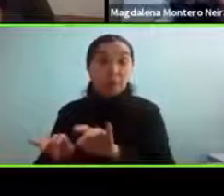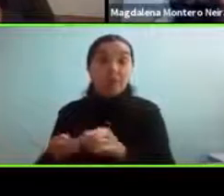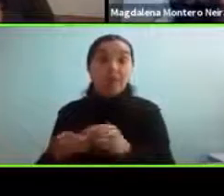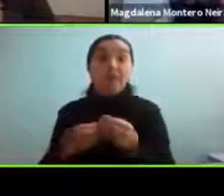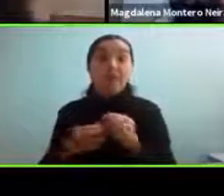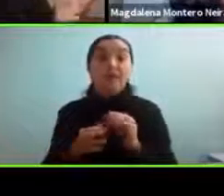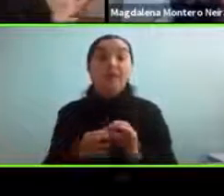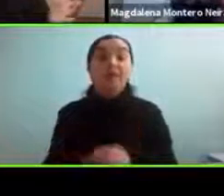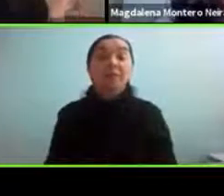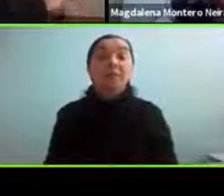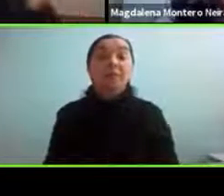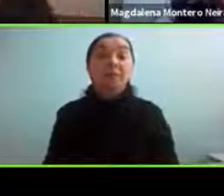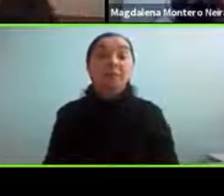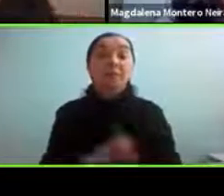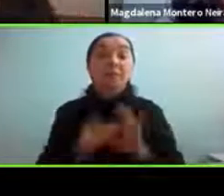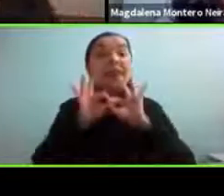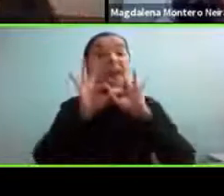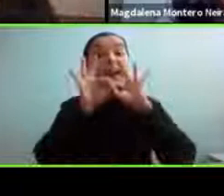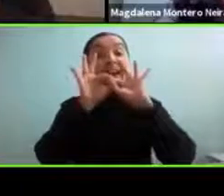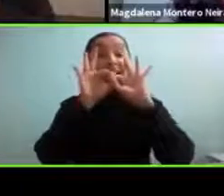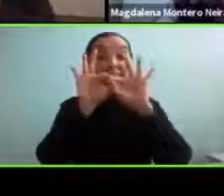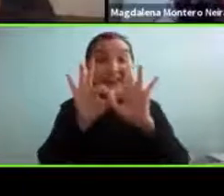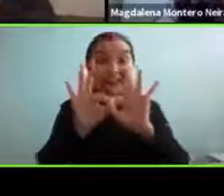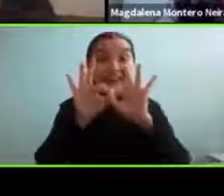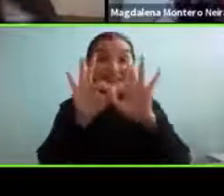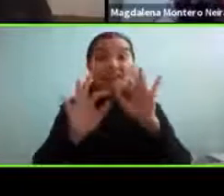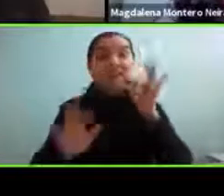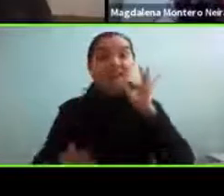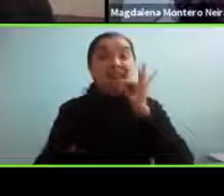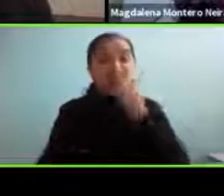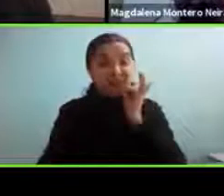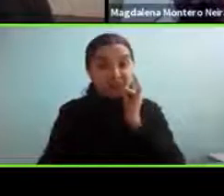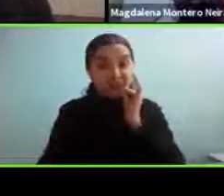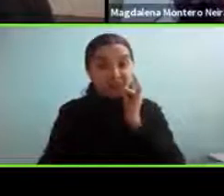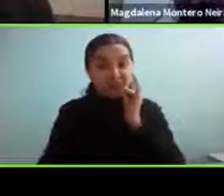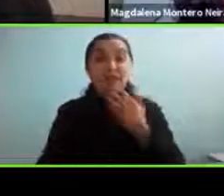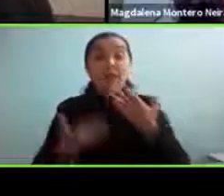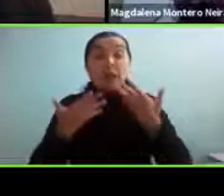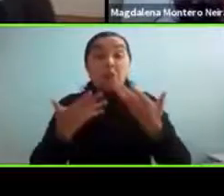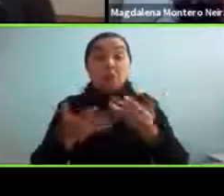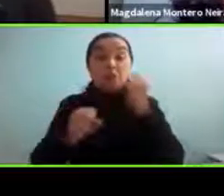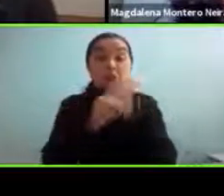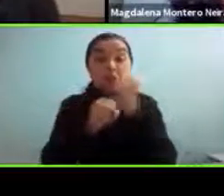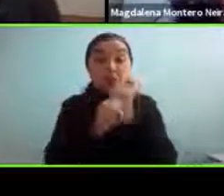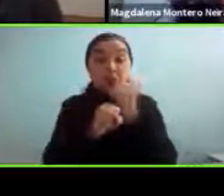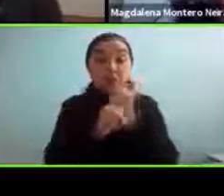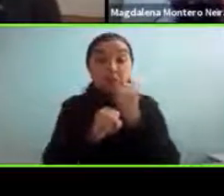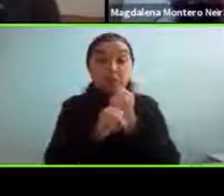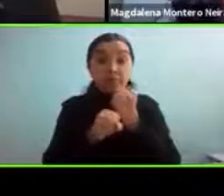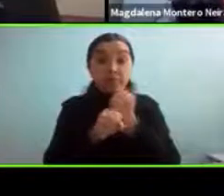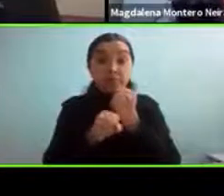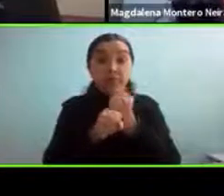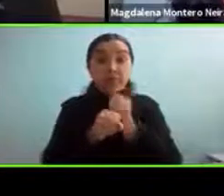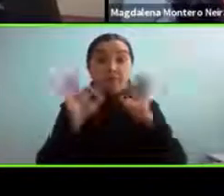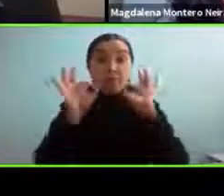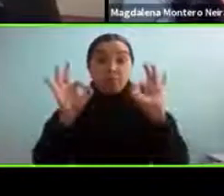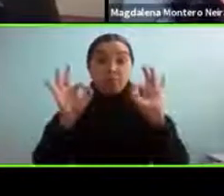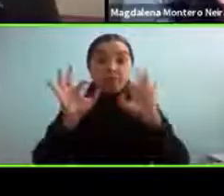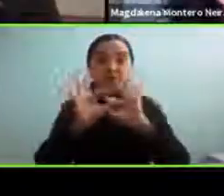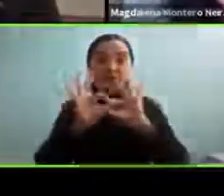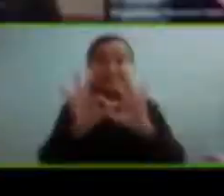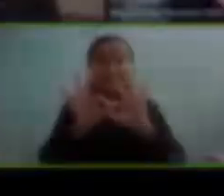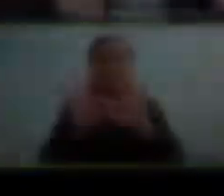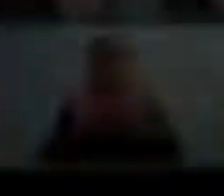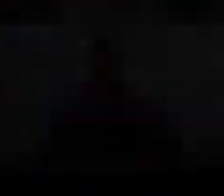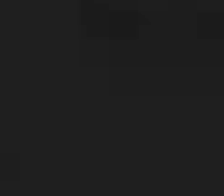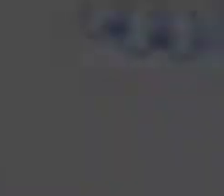y gracias de nuevo muchas gracias Bárbara también por todo el trabajo fue espectacular nos